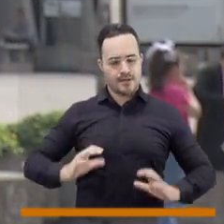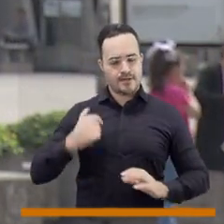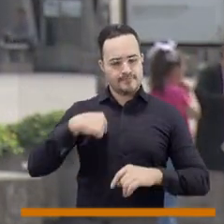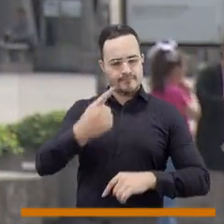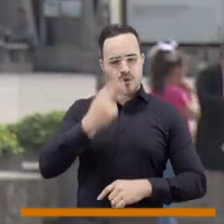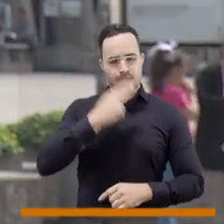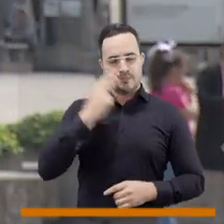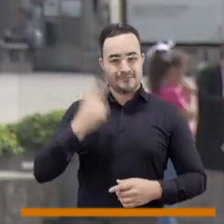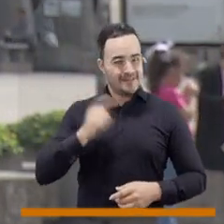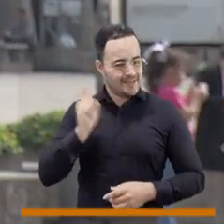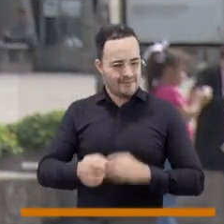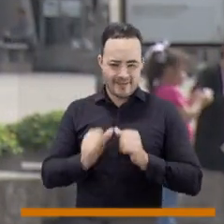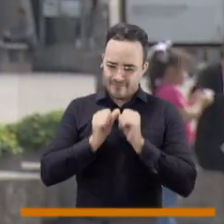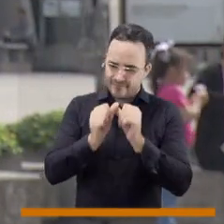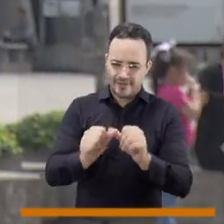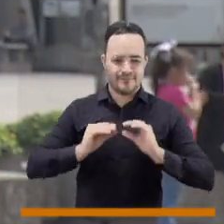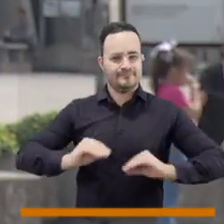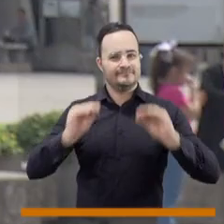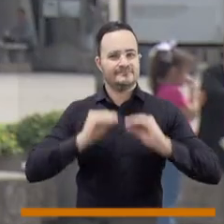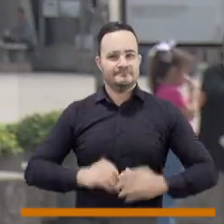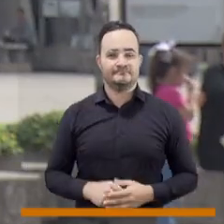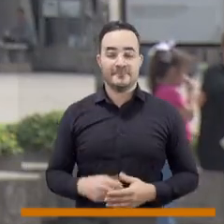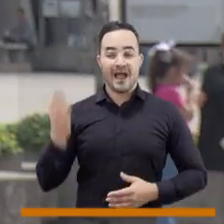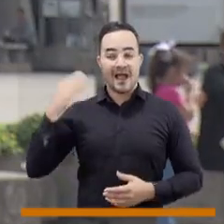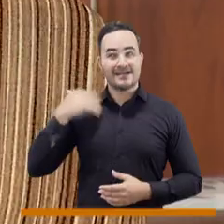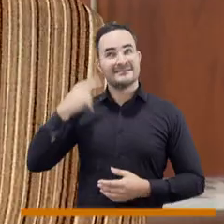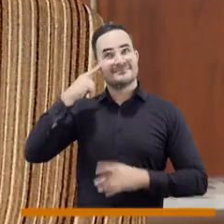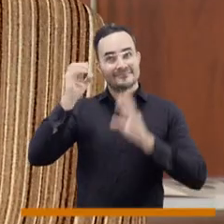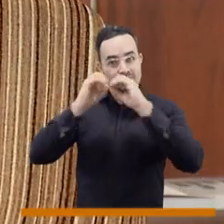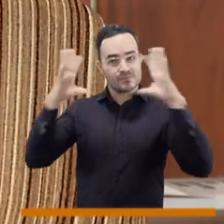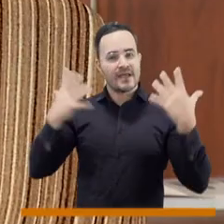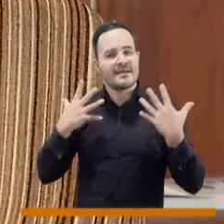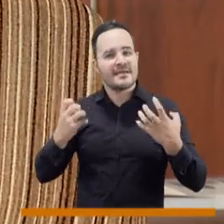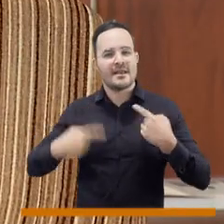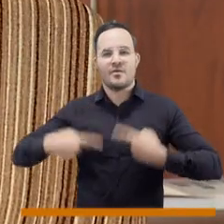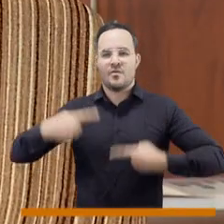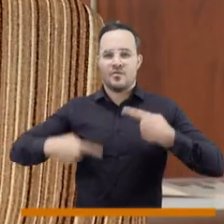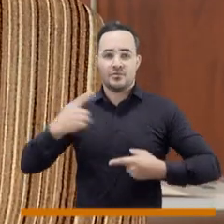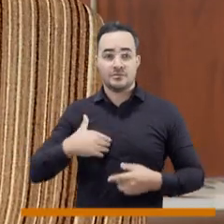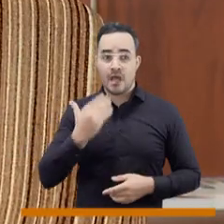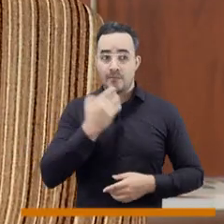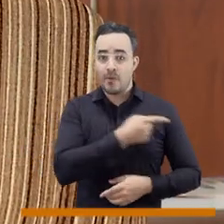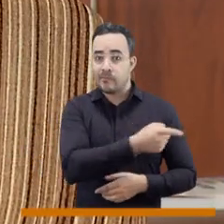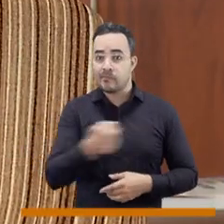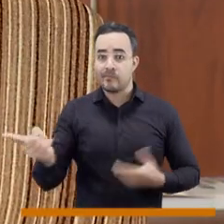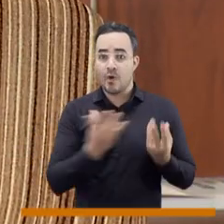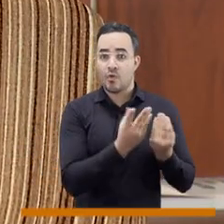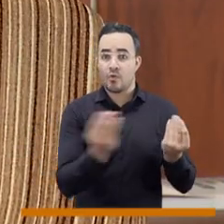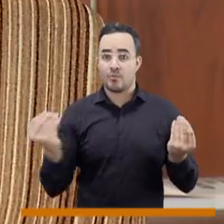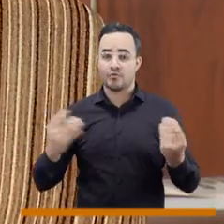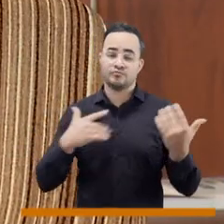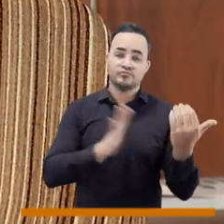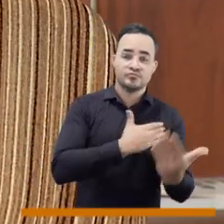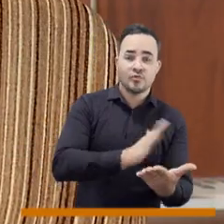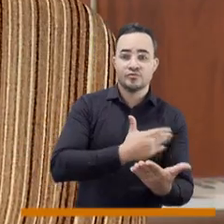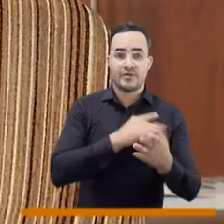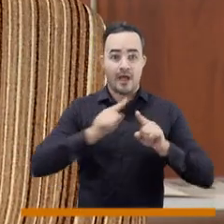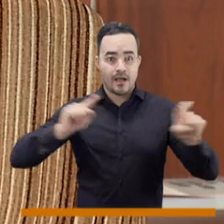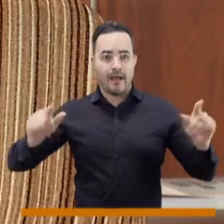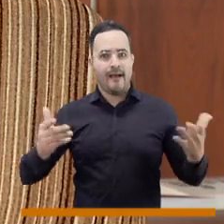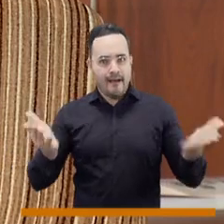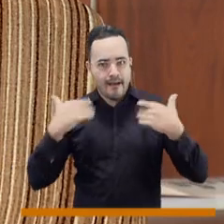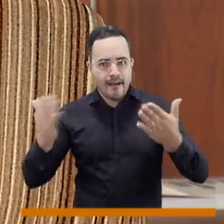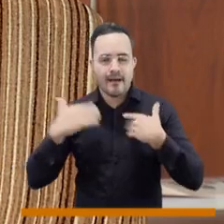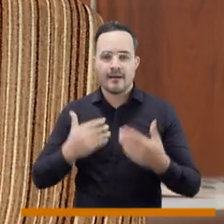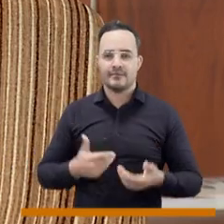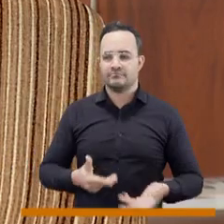de formación en civismo que debe ser constante. Nosotros queríamos hacer como unos concursos en donde los jóvenes